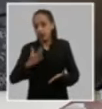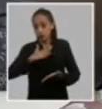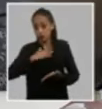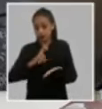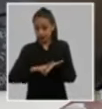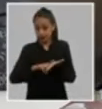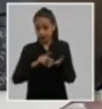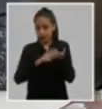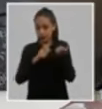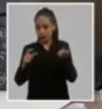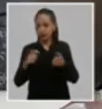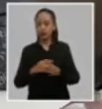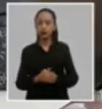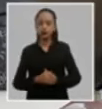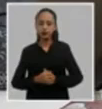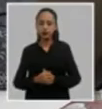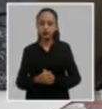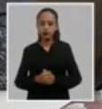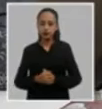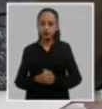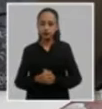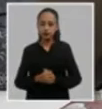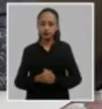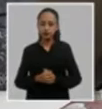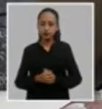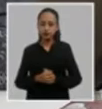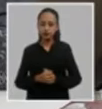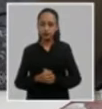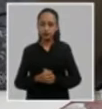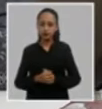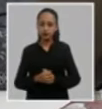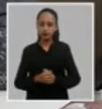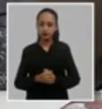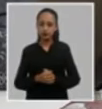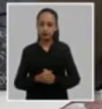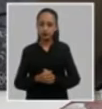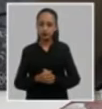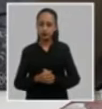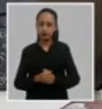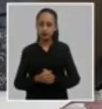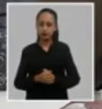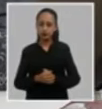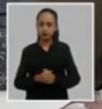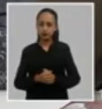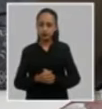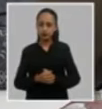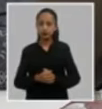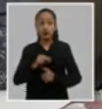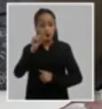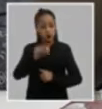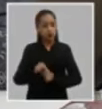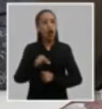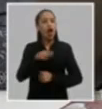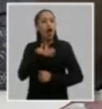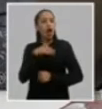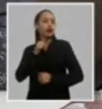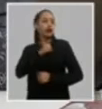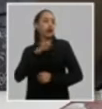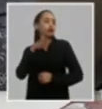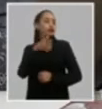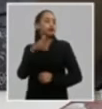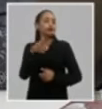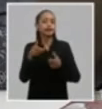no solo estén identificados por participar en sus reuniones